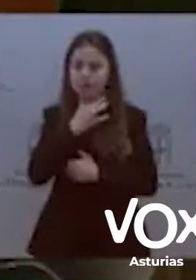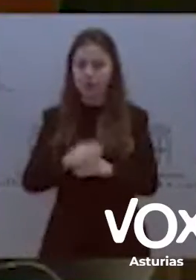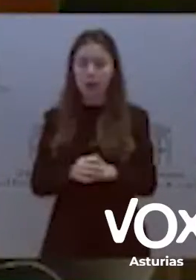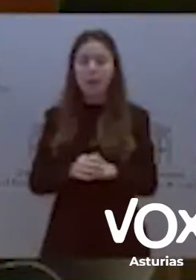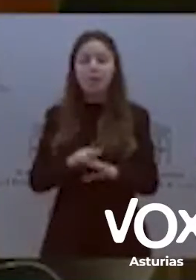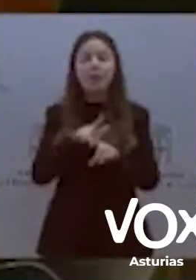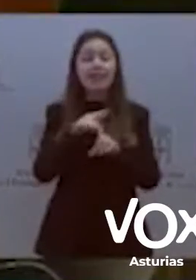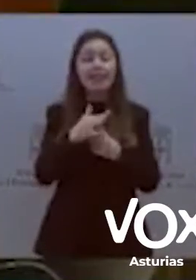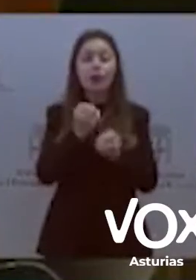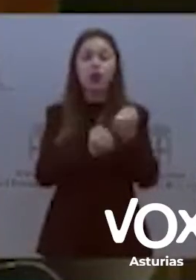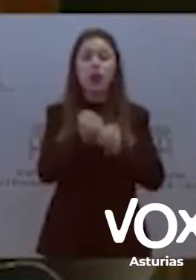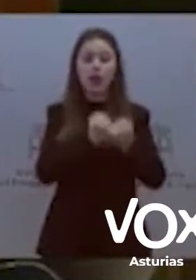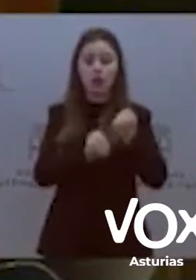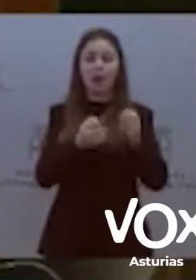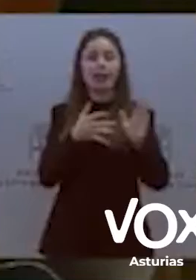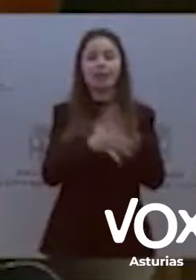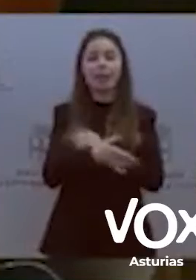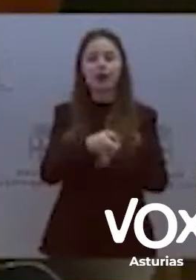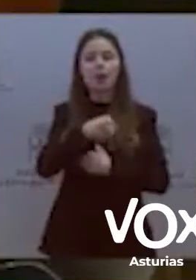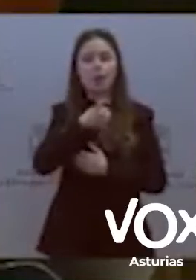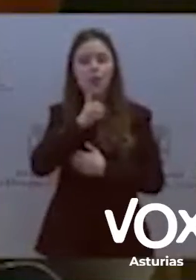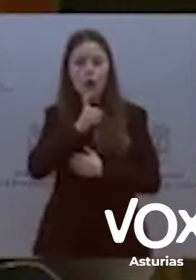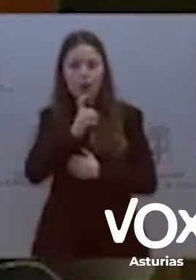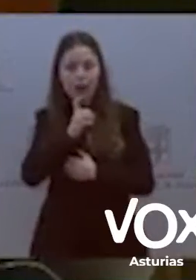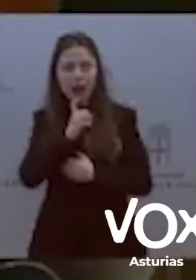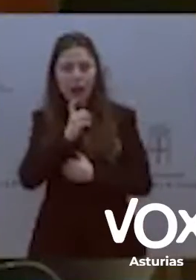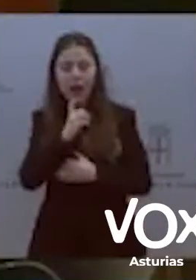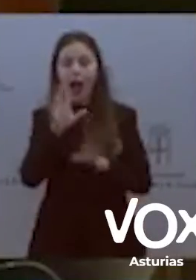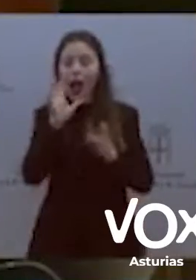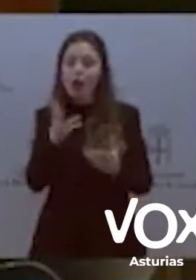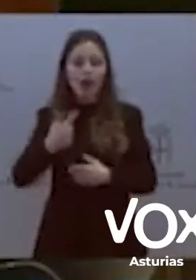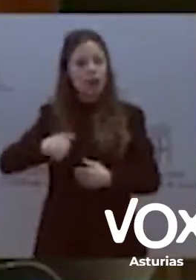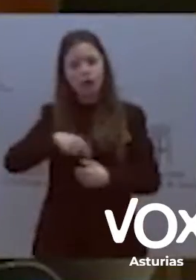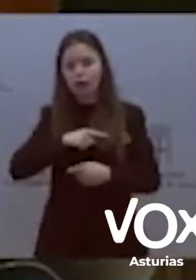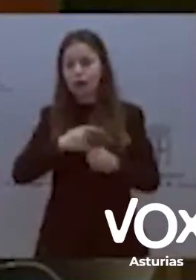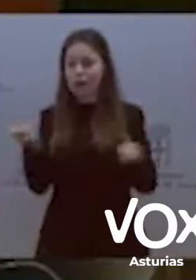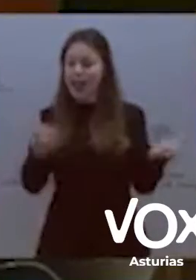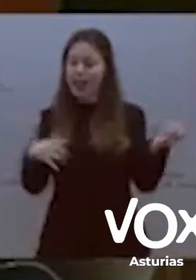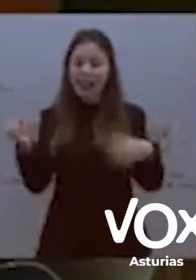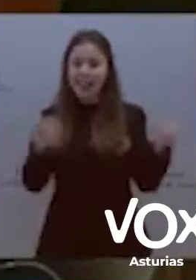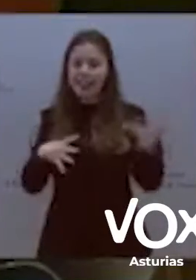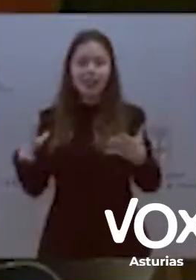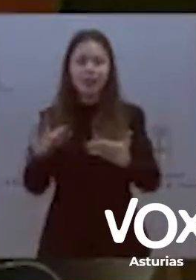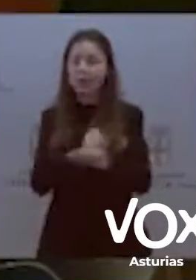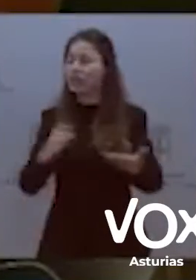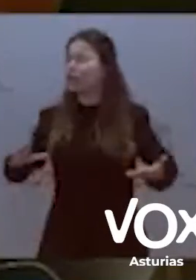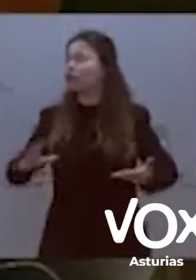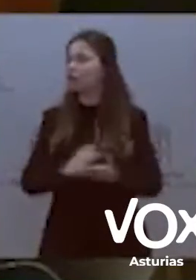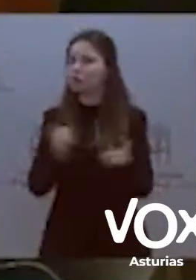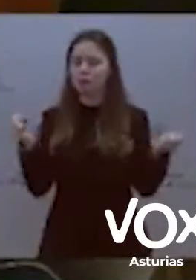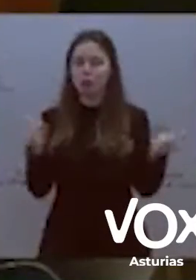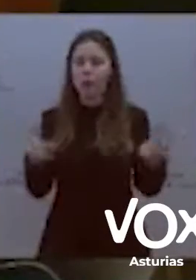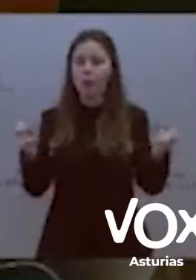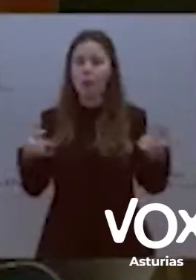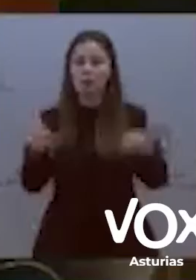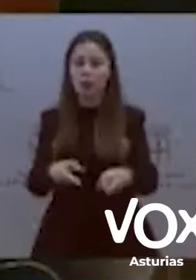muy complicada, con esto tenemos ingredientes para que todo empeore y que produzca consecuencias dramáticas para